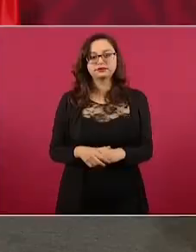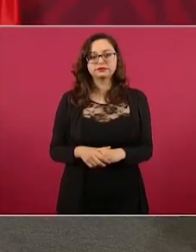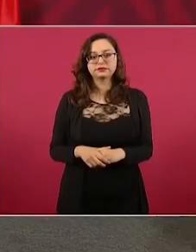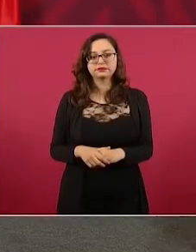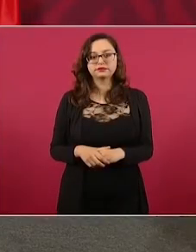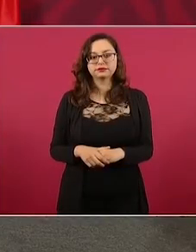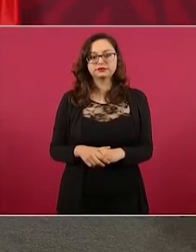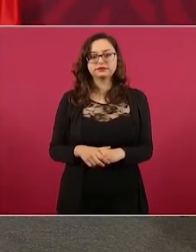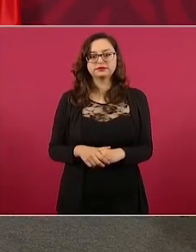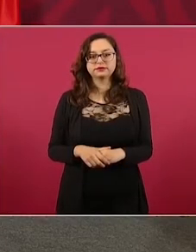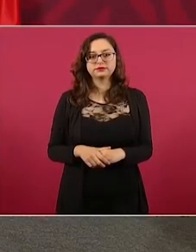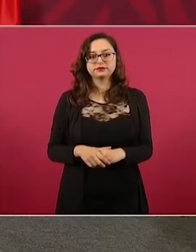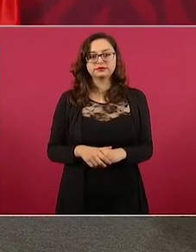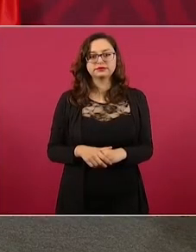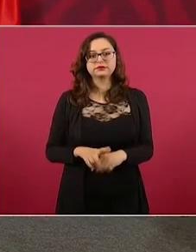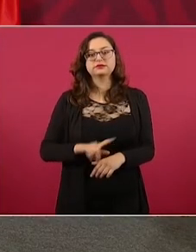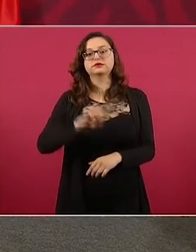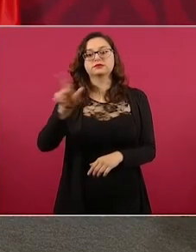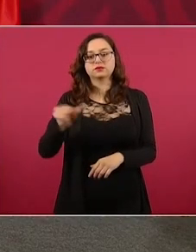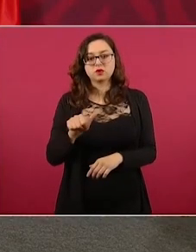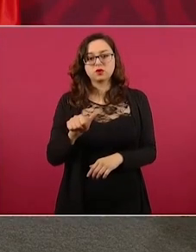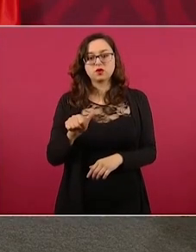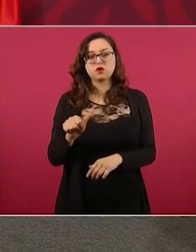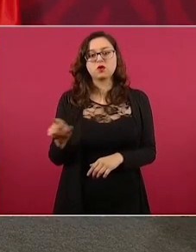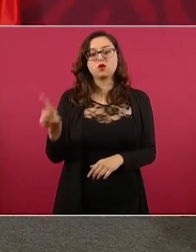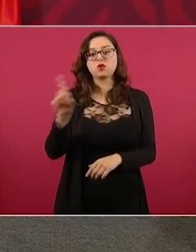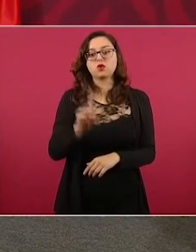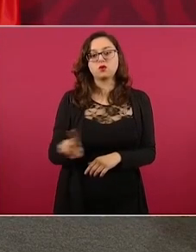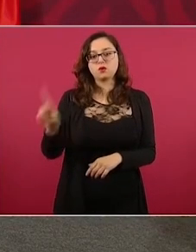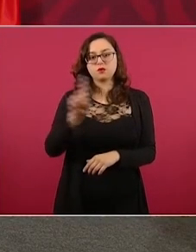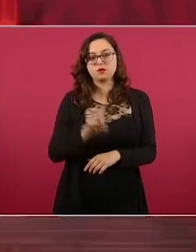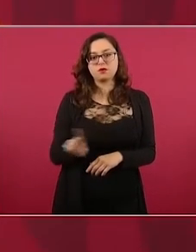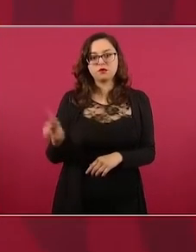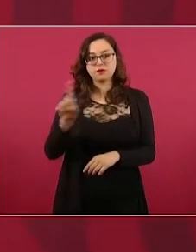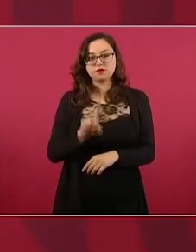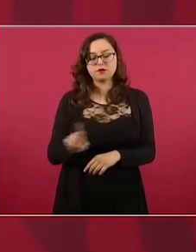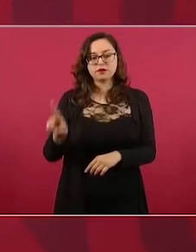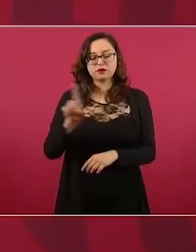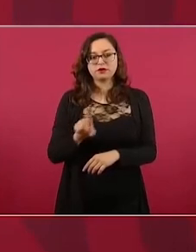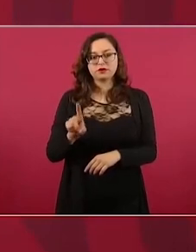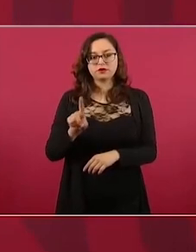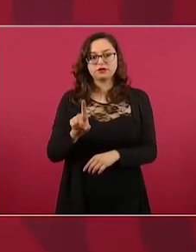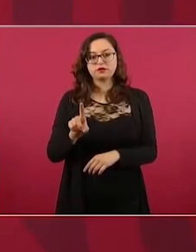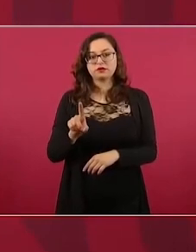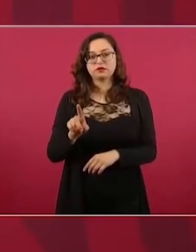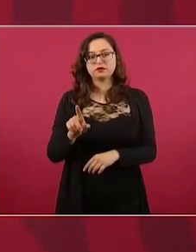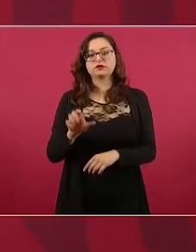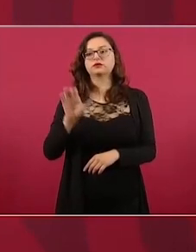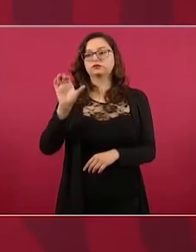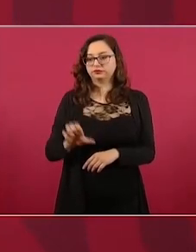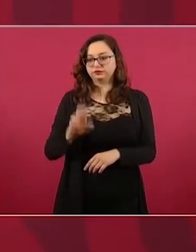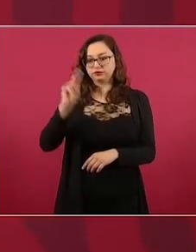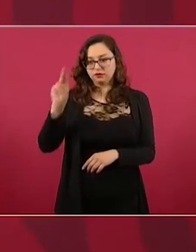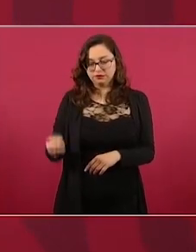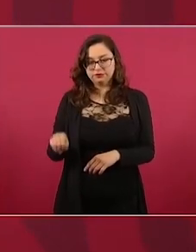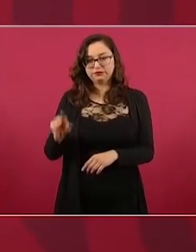el domingo a iniciar obras en Cancún